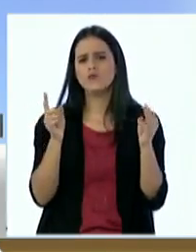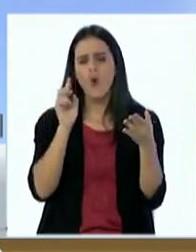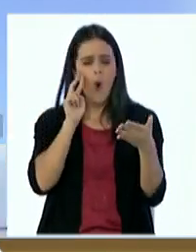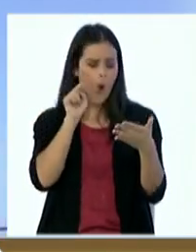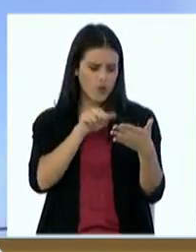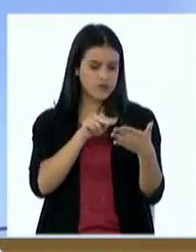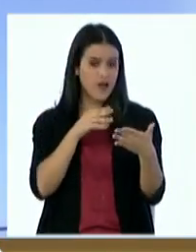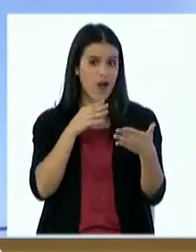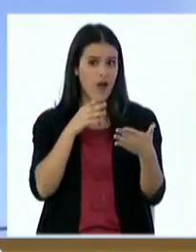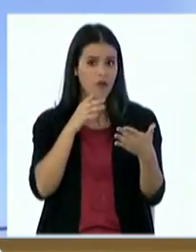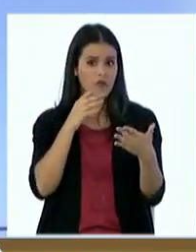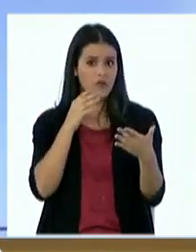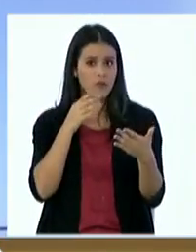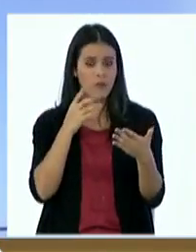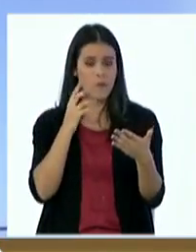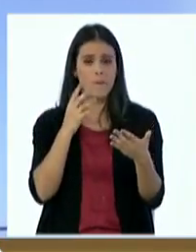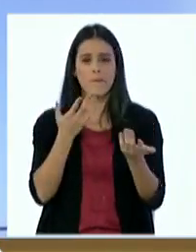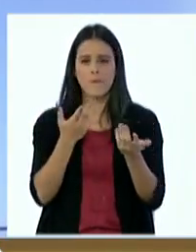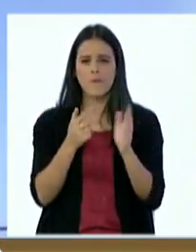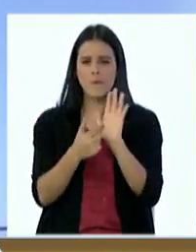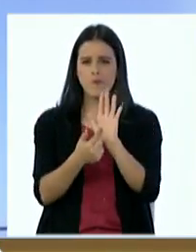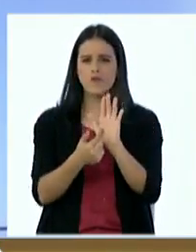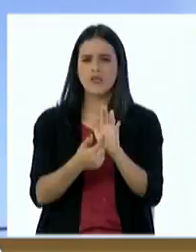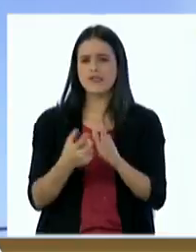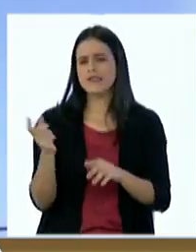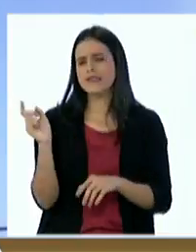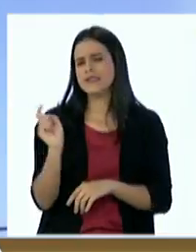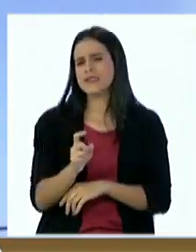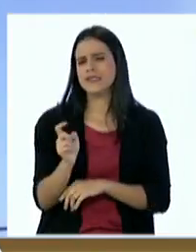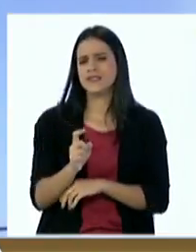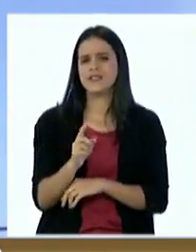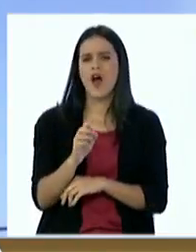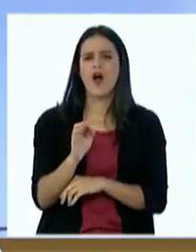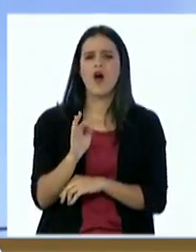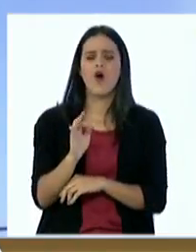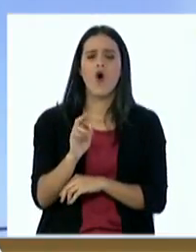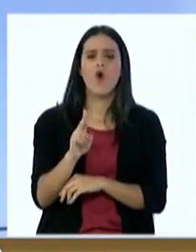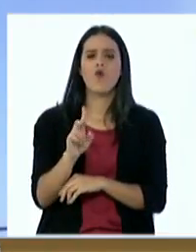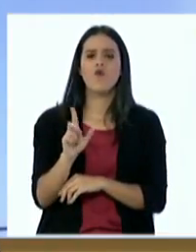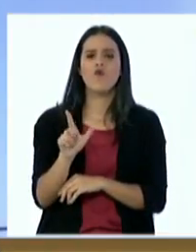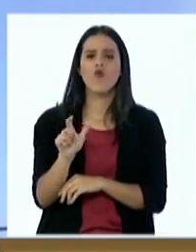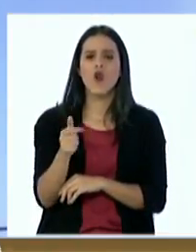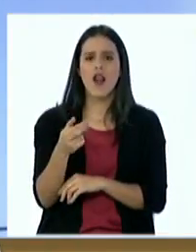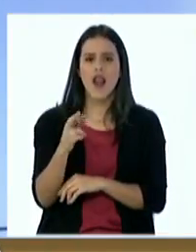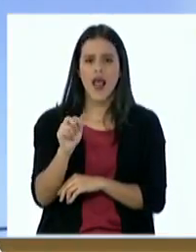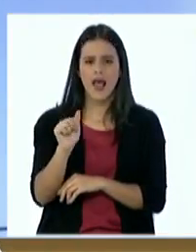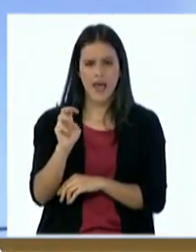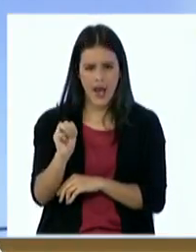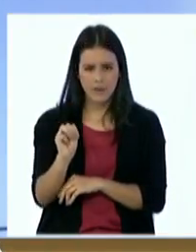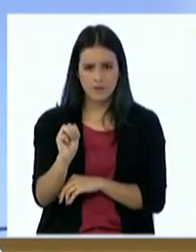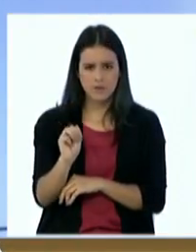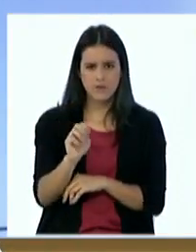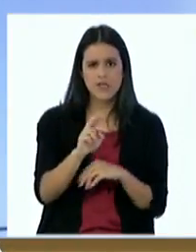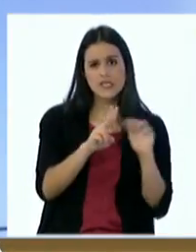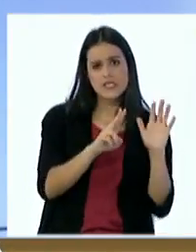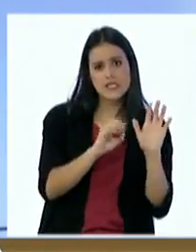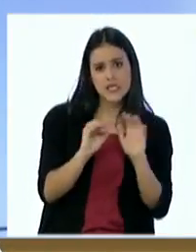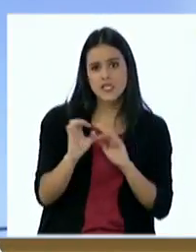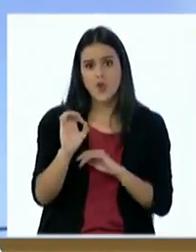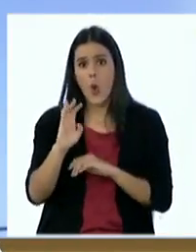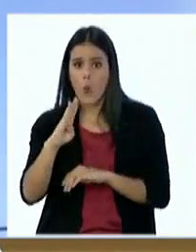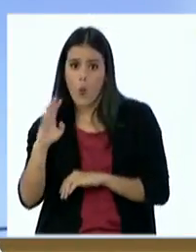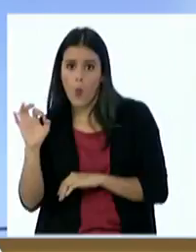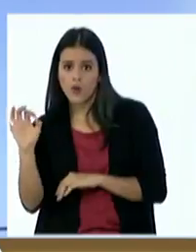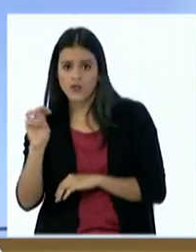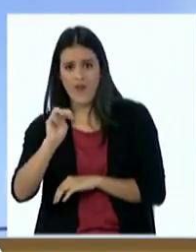y le voy a indicar lo siguiente se solicita con carácter de urgencia full gram de 600 miligramos o 400 miligramos esto en